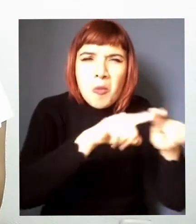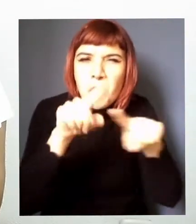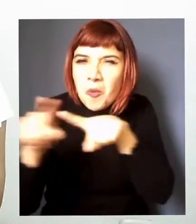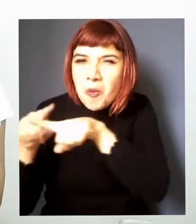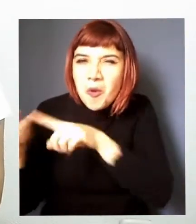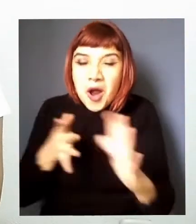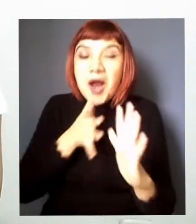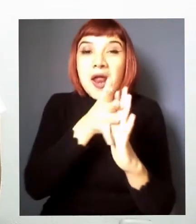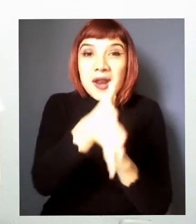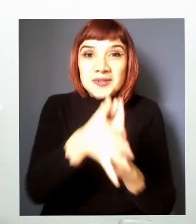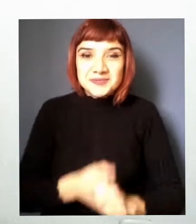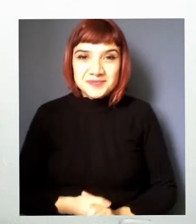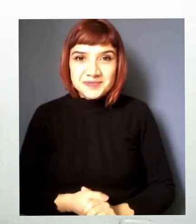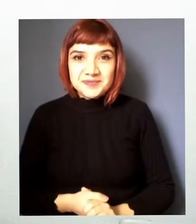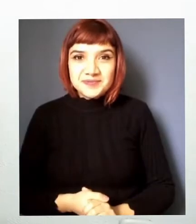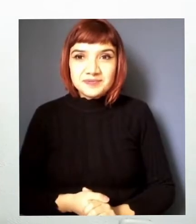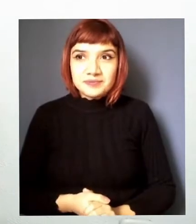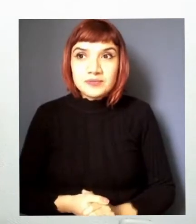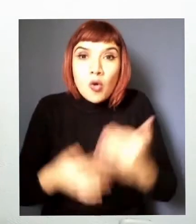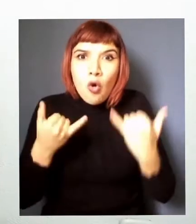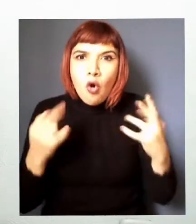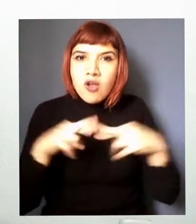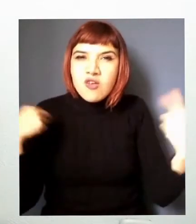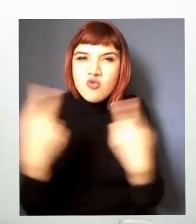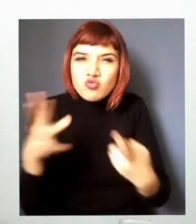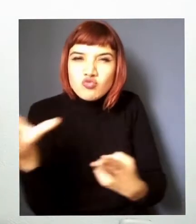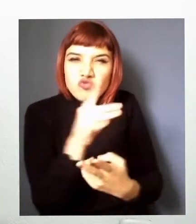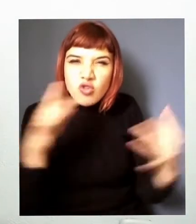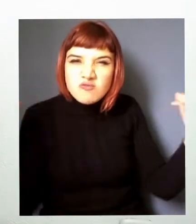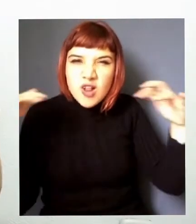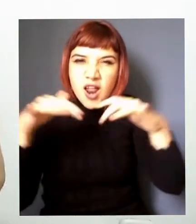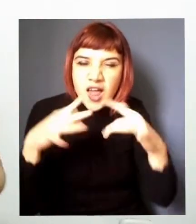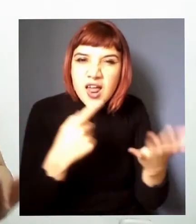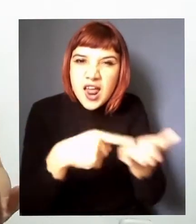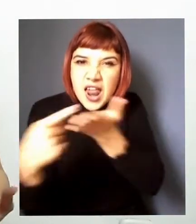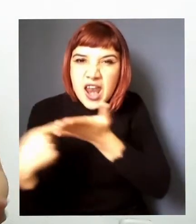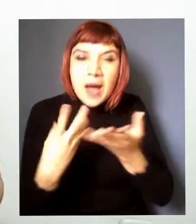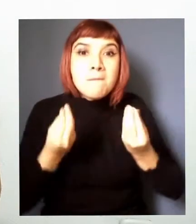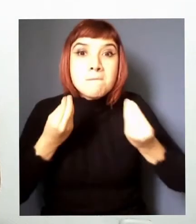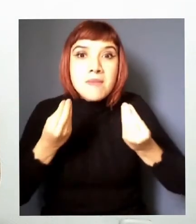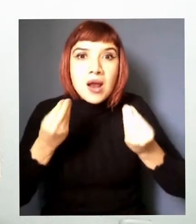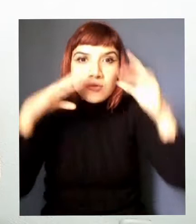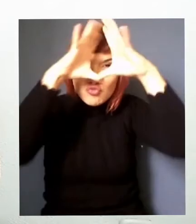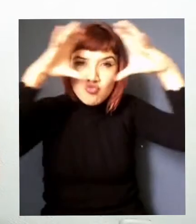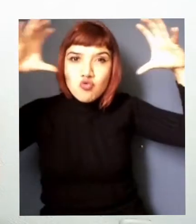los hemos convocado para que juntos hagamos este sueño realidad